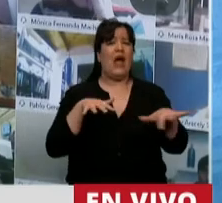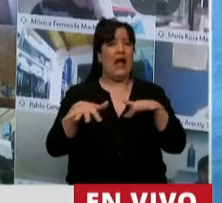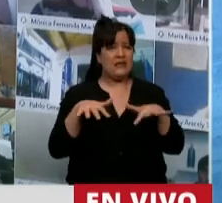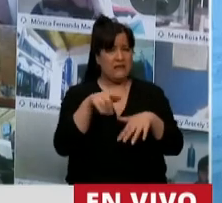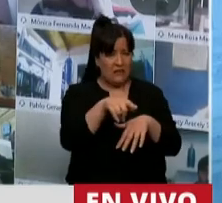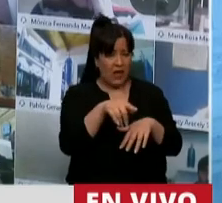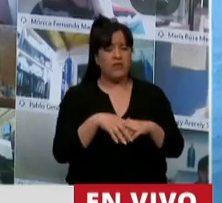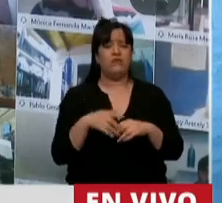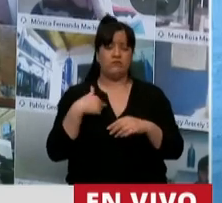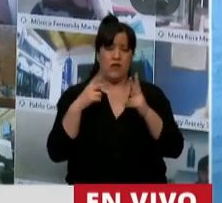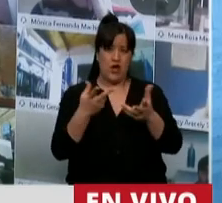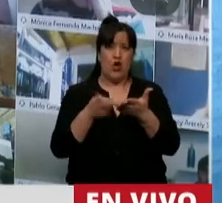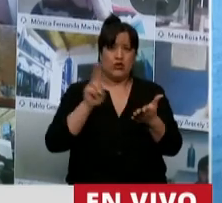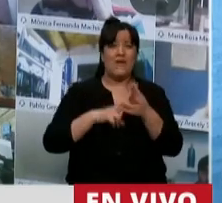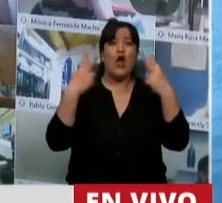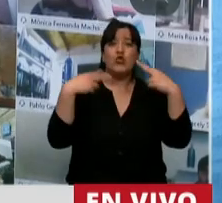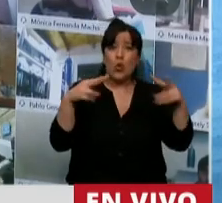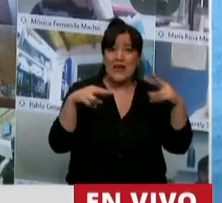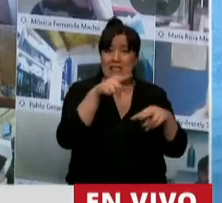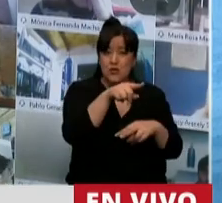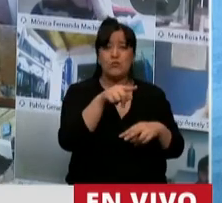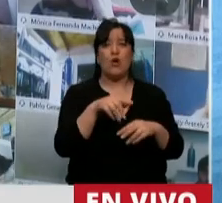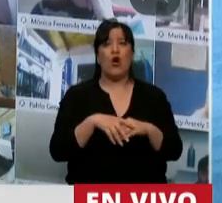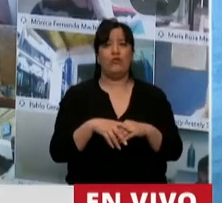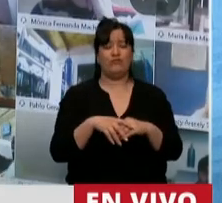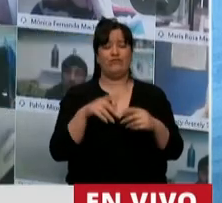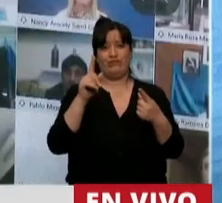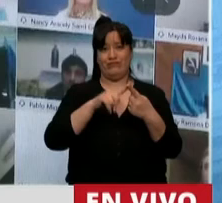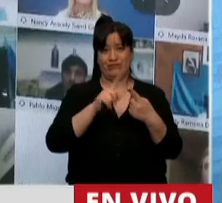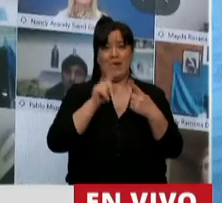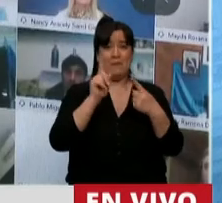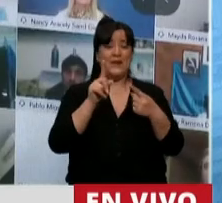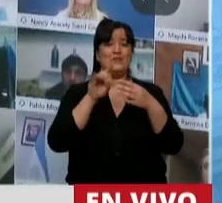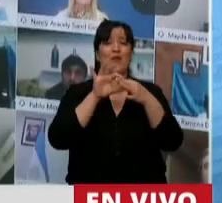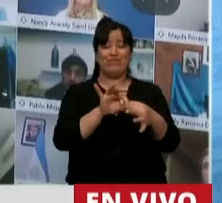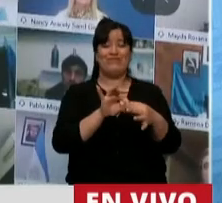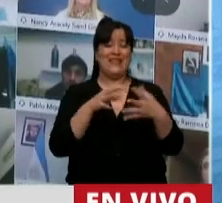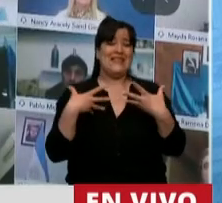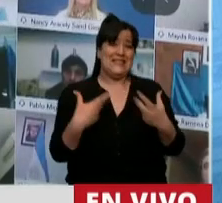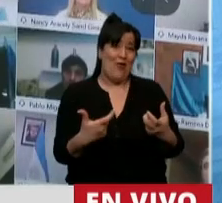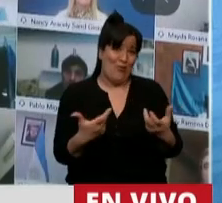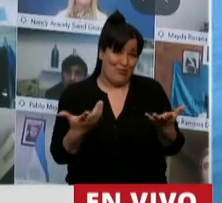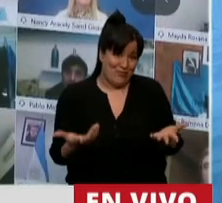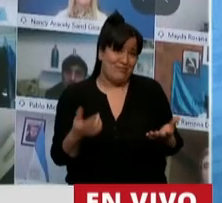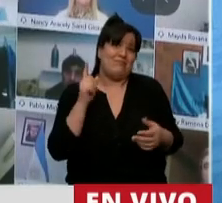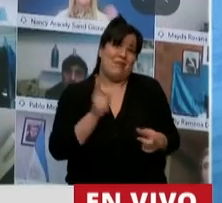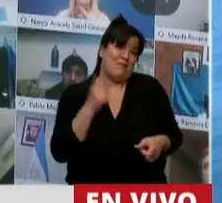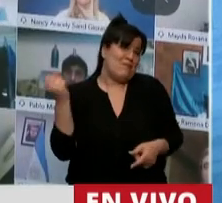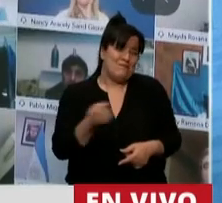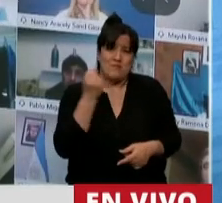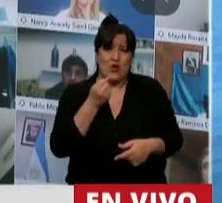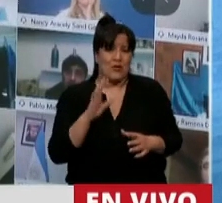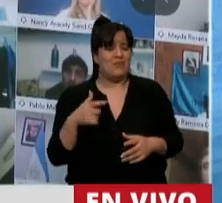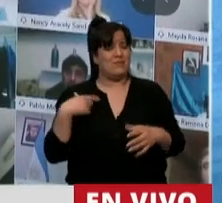vuelvo a reiterar, turismo como complemento al sistema de salud, algo que ya hemos fijado tan fuertemente como